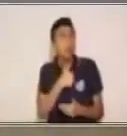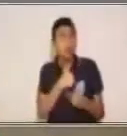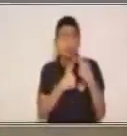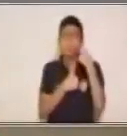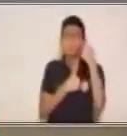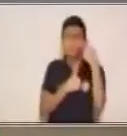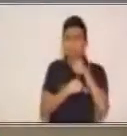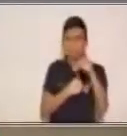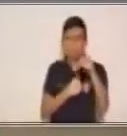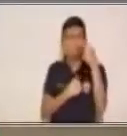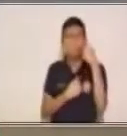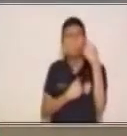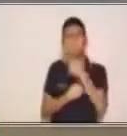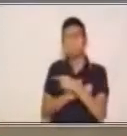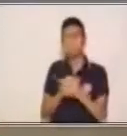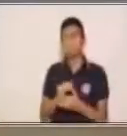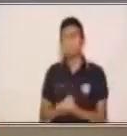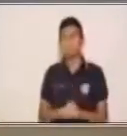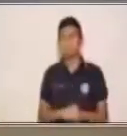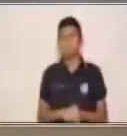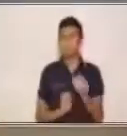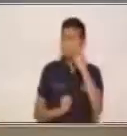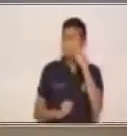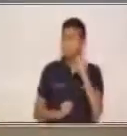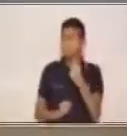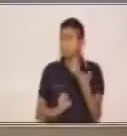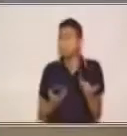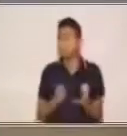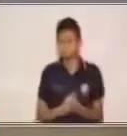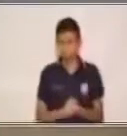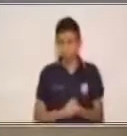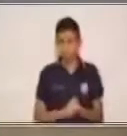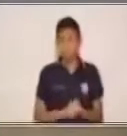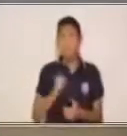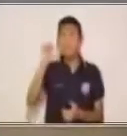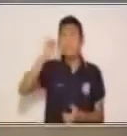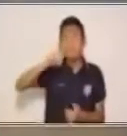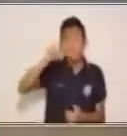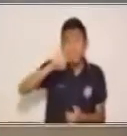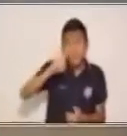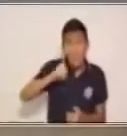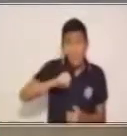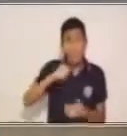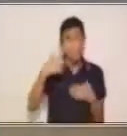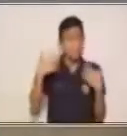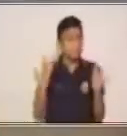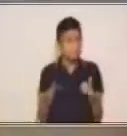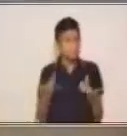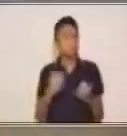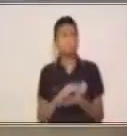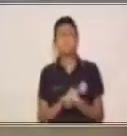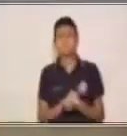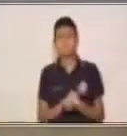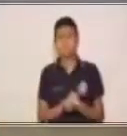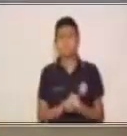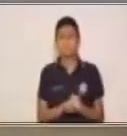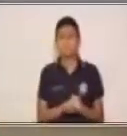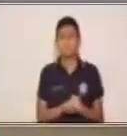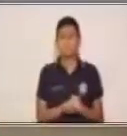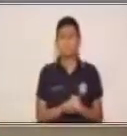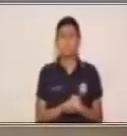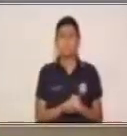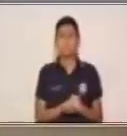Vamos a ver, ¿qué será esto? Sí, este es un tarro de... Mmm, sí,